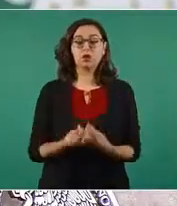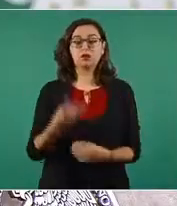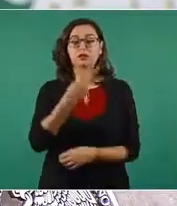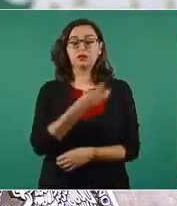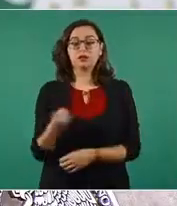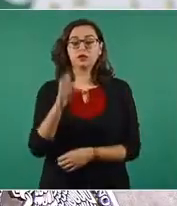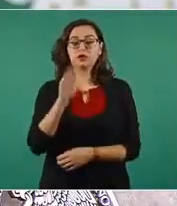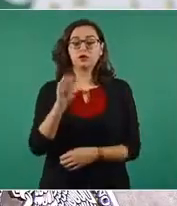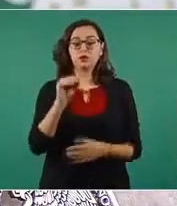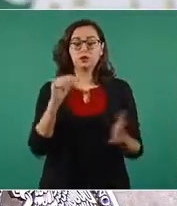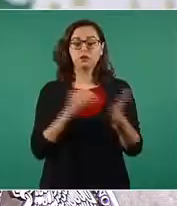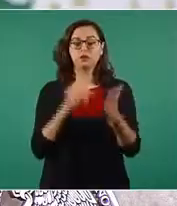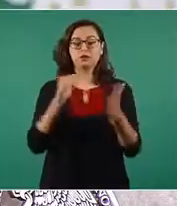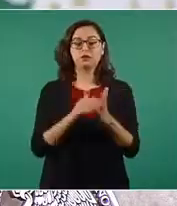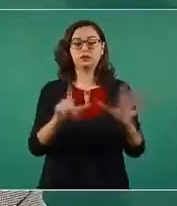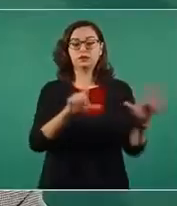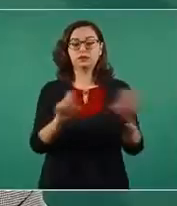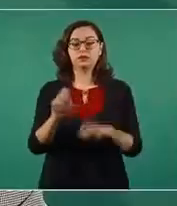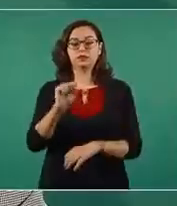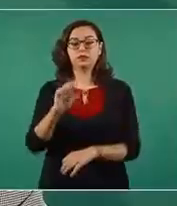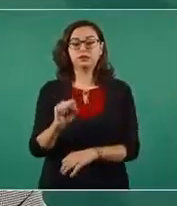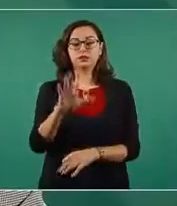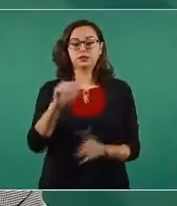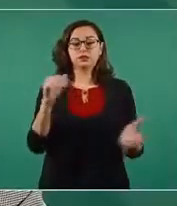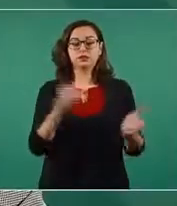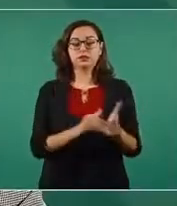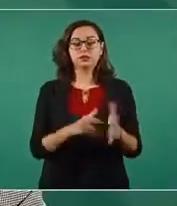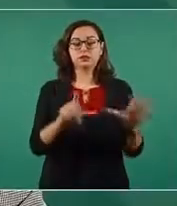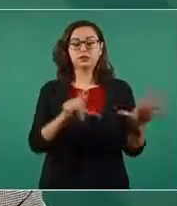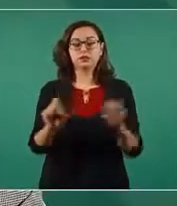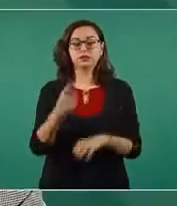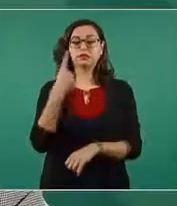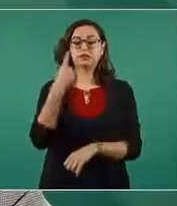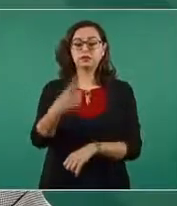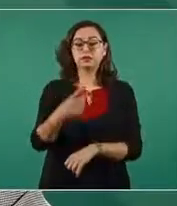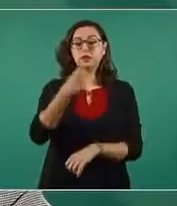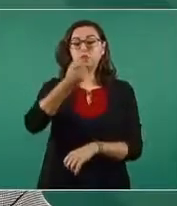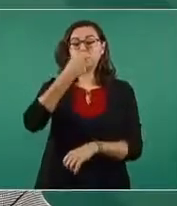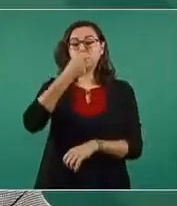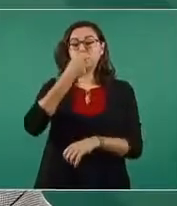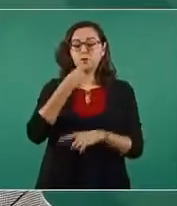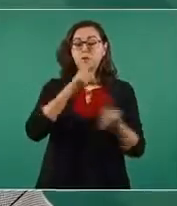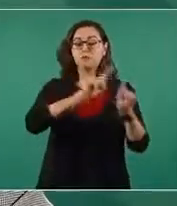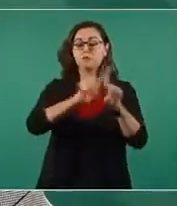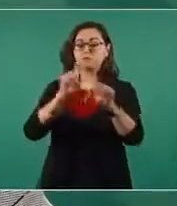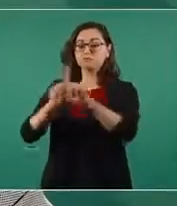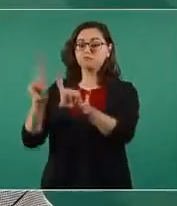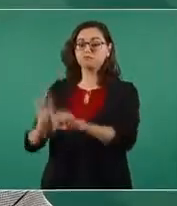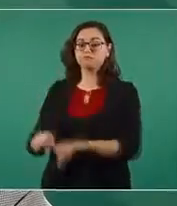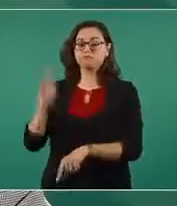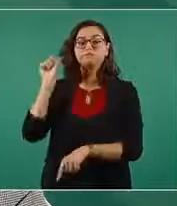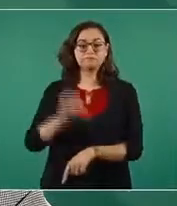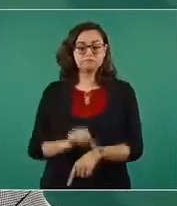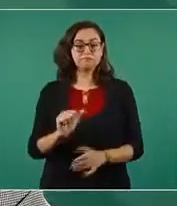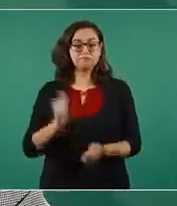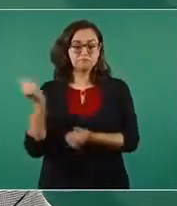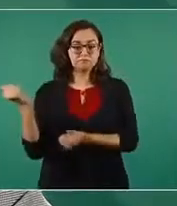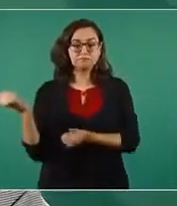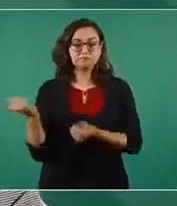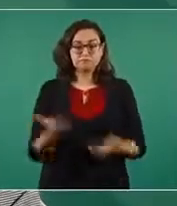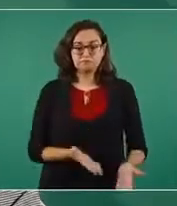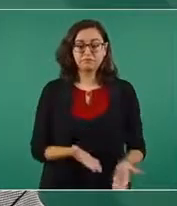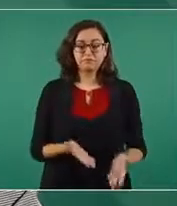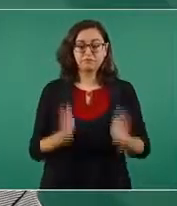noventa millones setecientas sesenta y cinco mil setecientas un piezas recibidas hoy y que se muestran en la